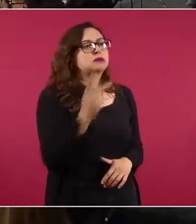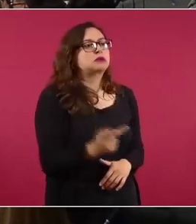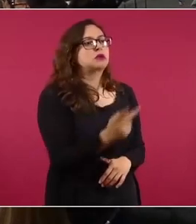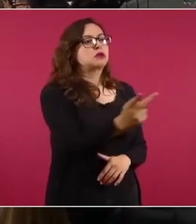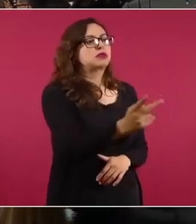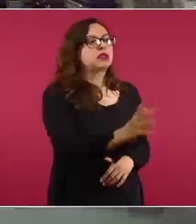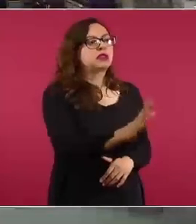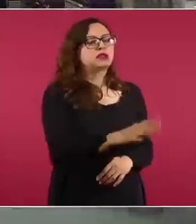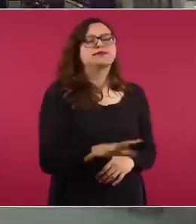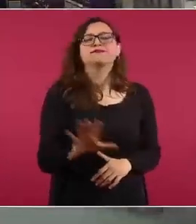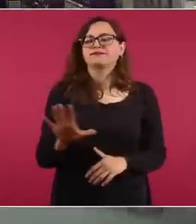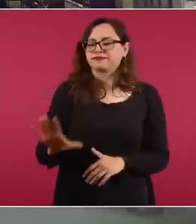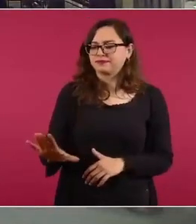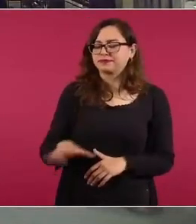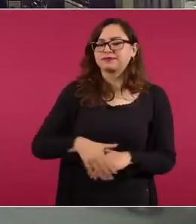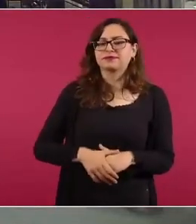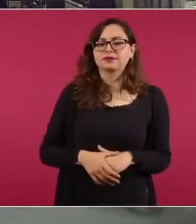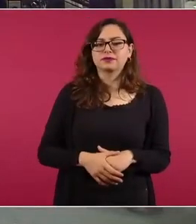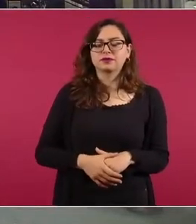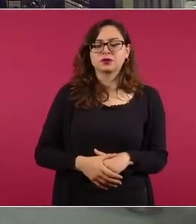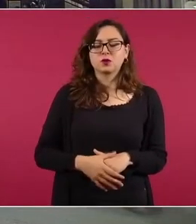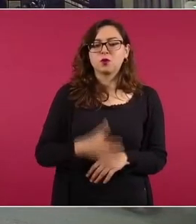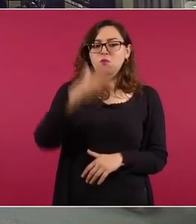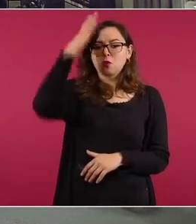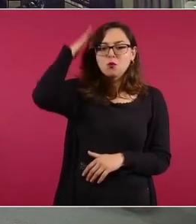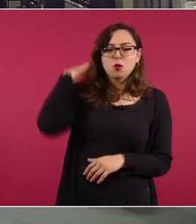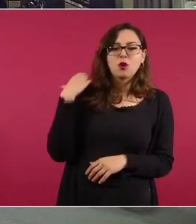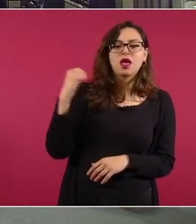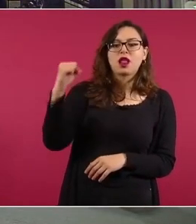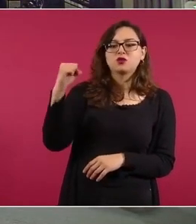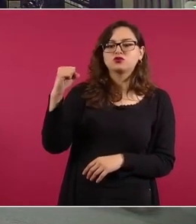Morelos creo que